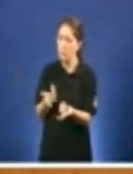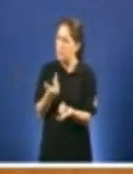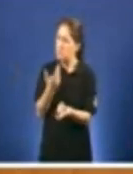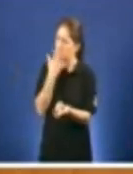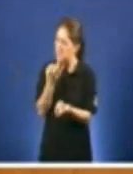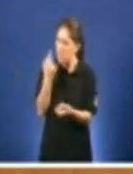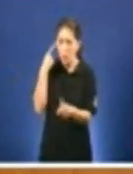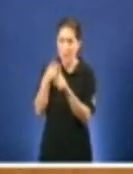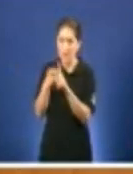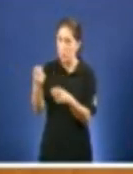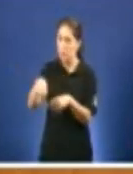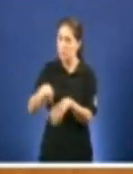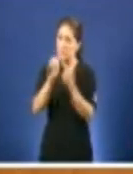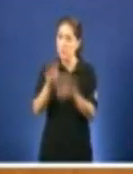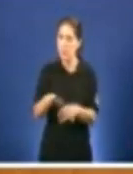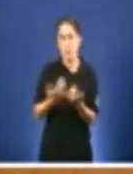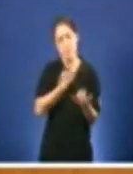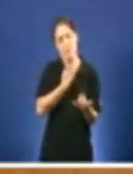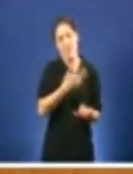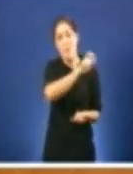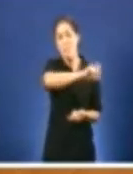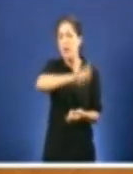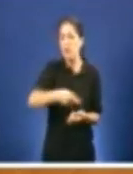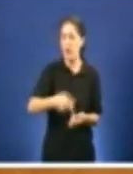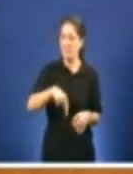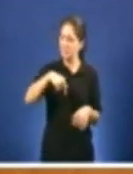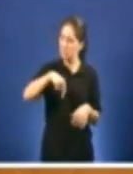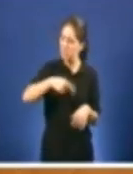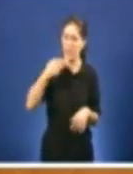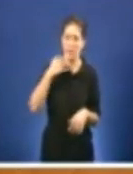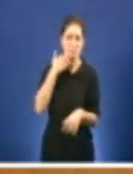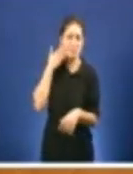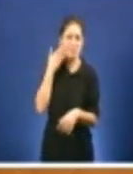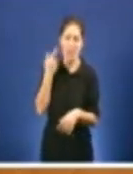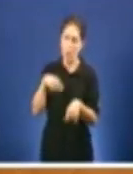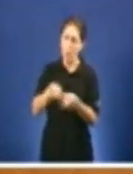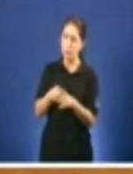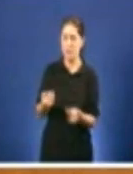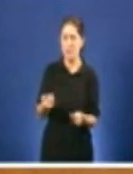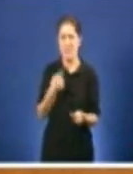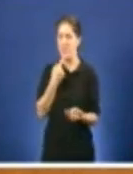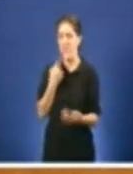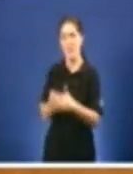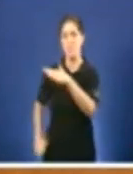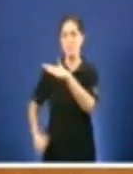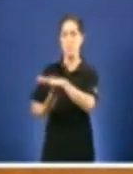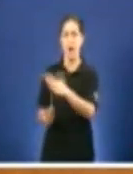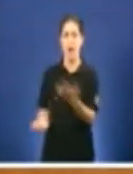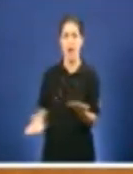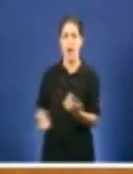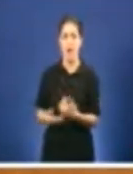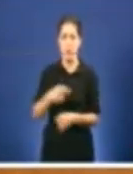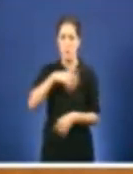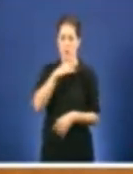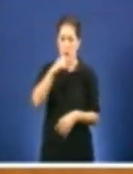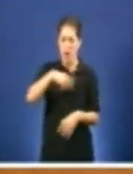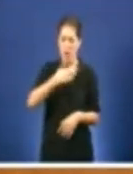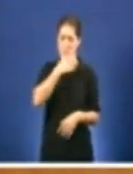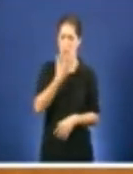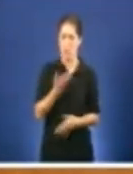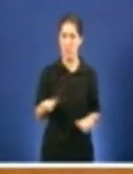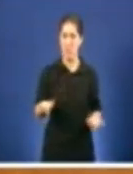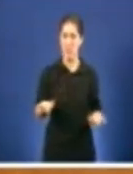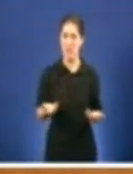xunta honrada deste país clama porque se poña fin a esta vergoña nacional. O ditamen da Comisión, en congruencia,